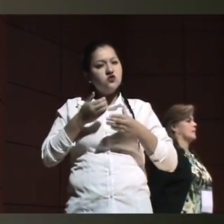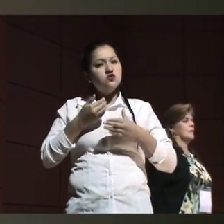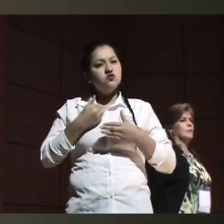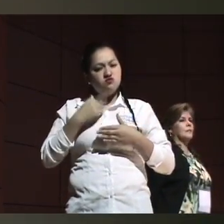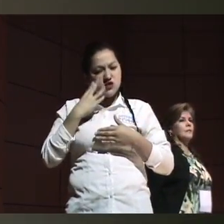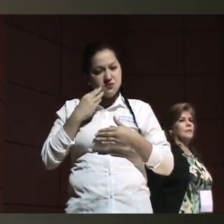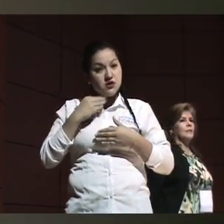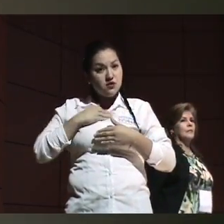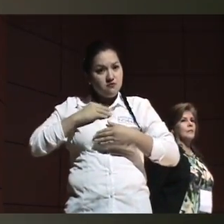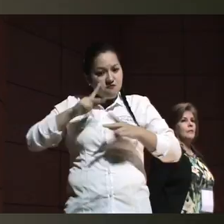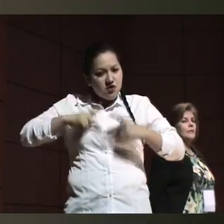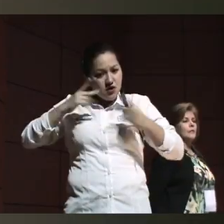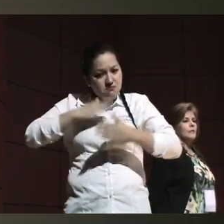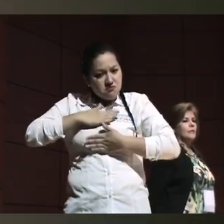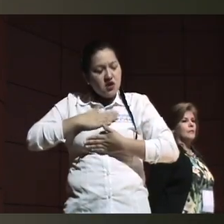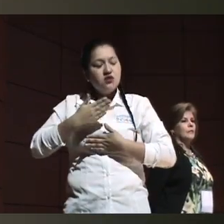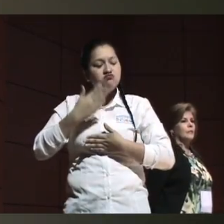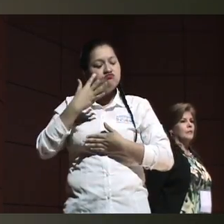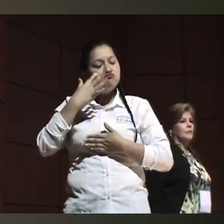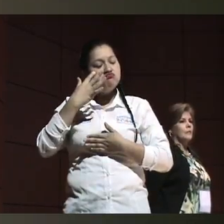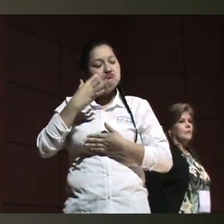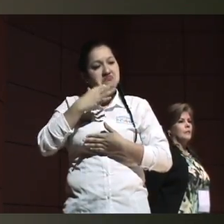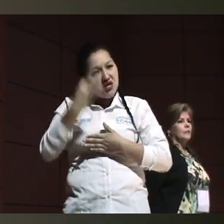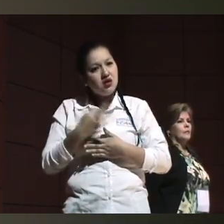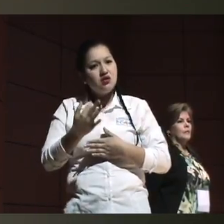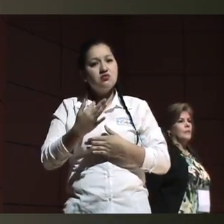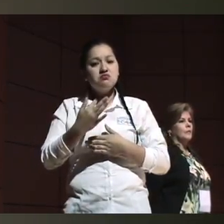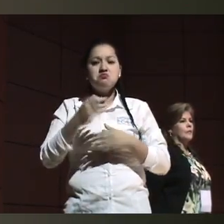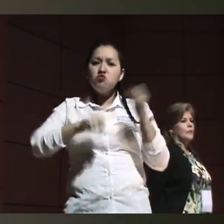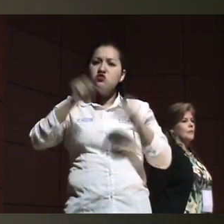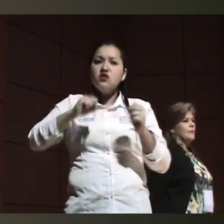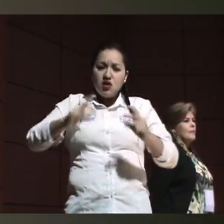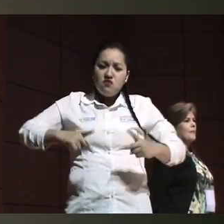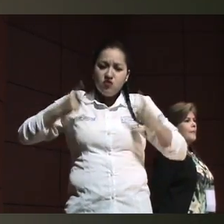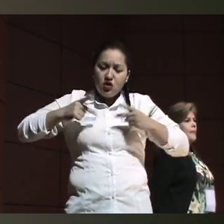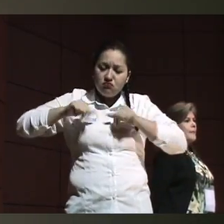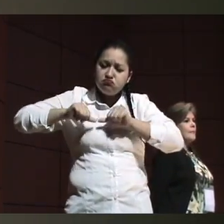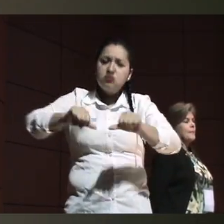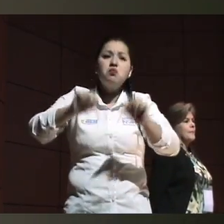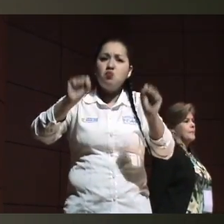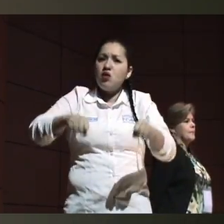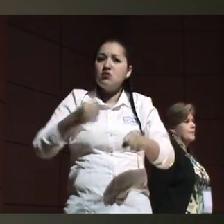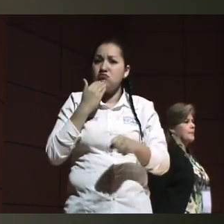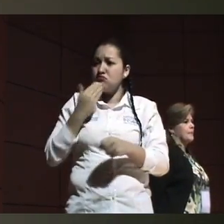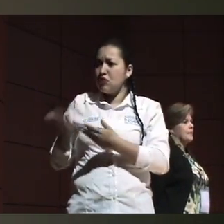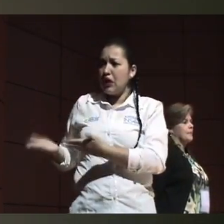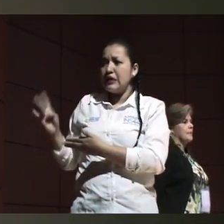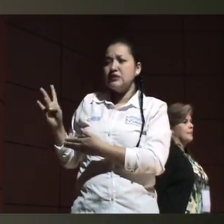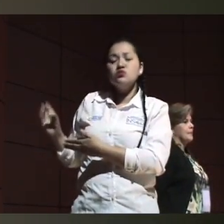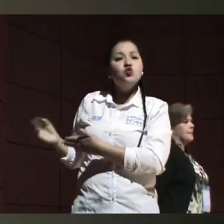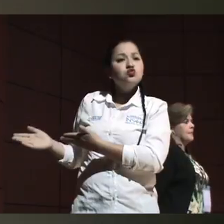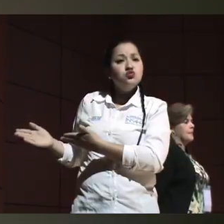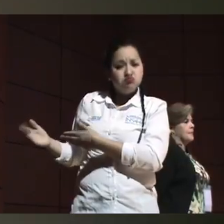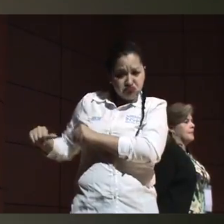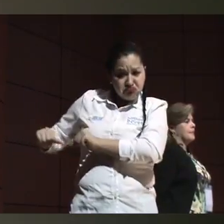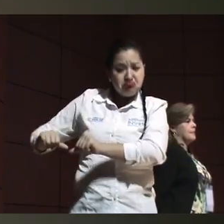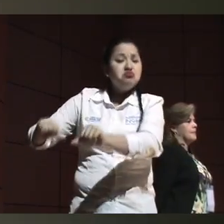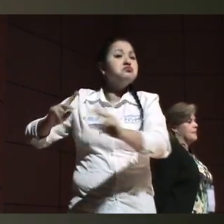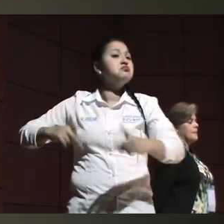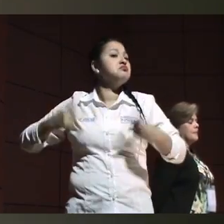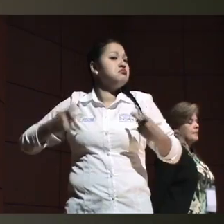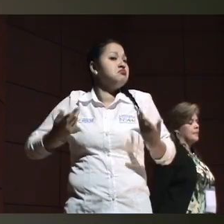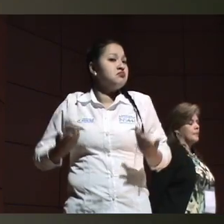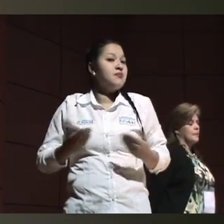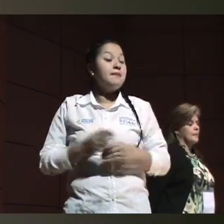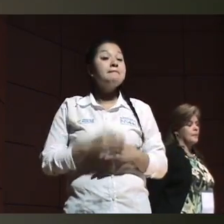reconocemos que estas estadísticas también cambian. ¿Cambian en qué sentido? Primero hay unas estadísticas médicas en que hablan que esta